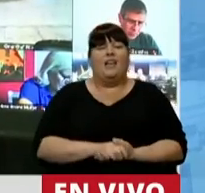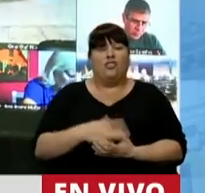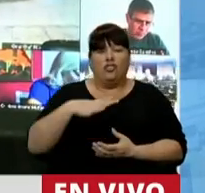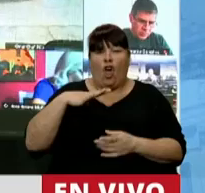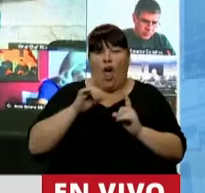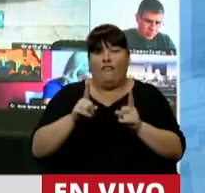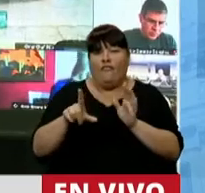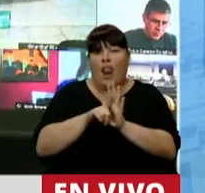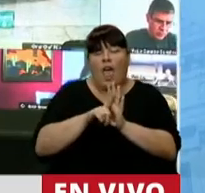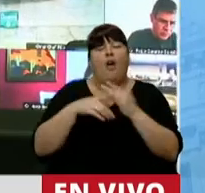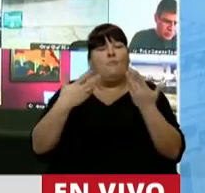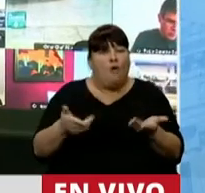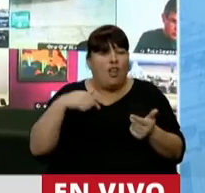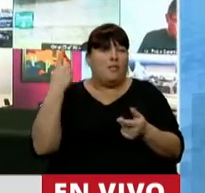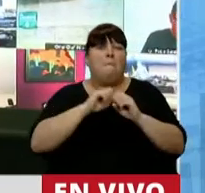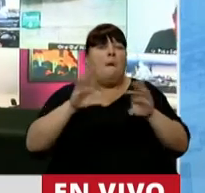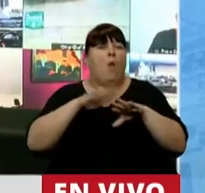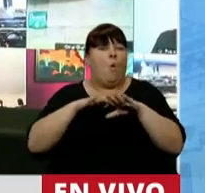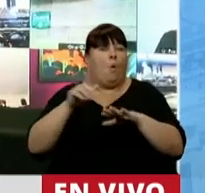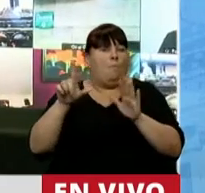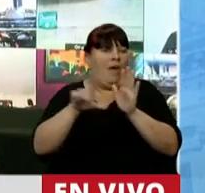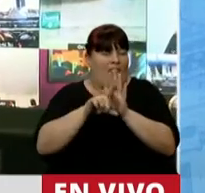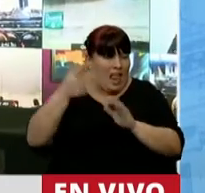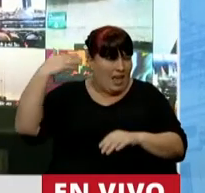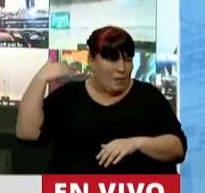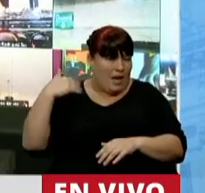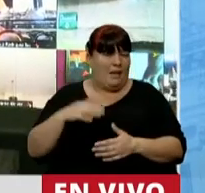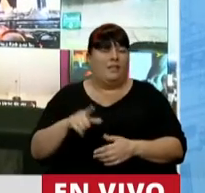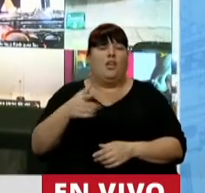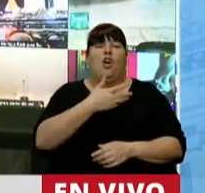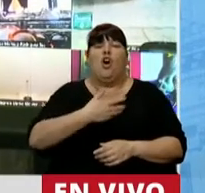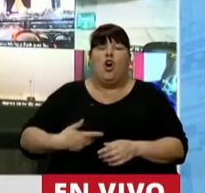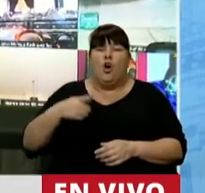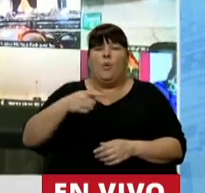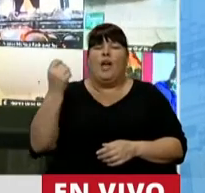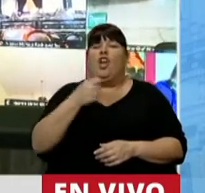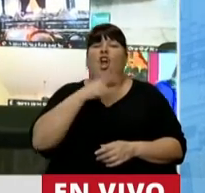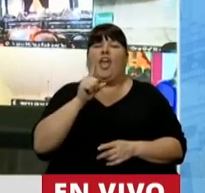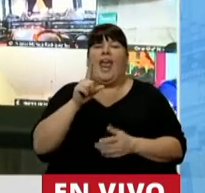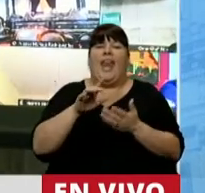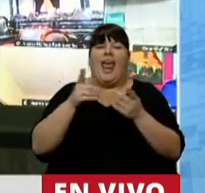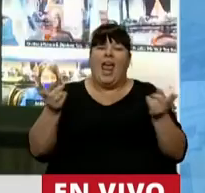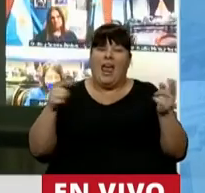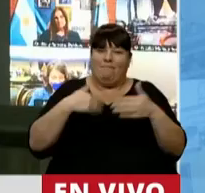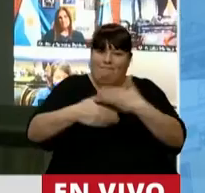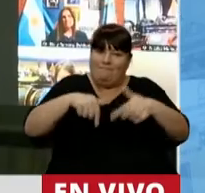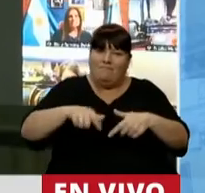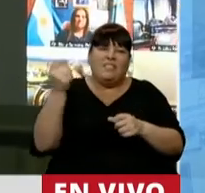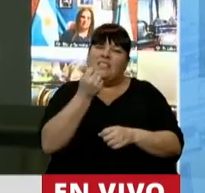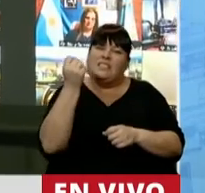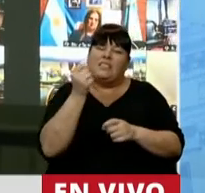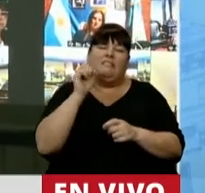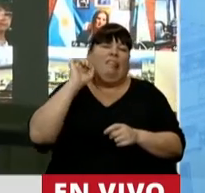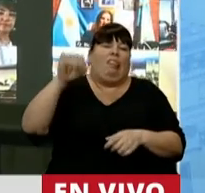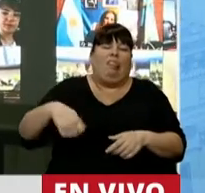vigentes y por eso así estamos. El oficialismo persiste en no ponerse al día. Sigue empecinado